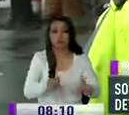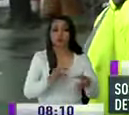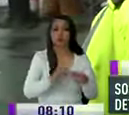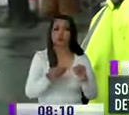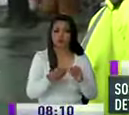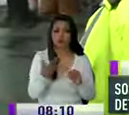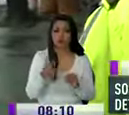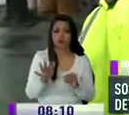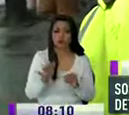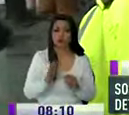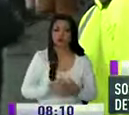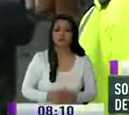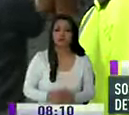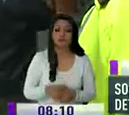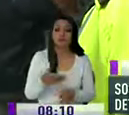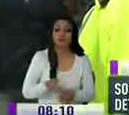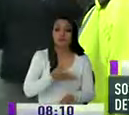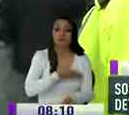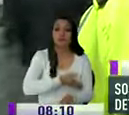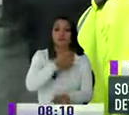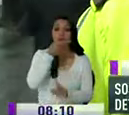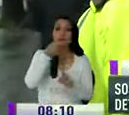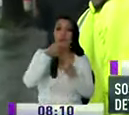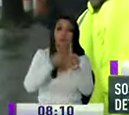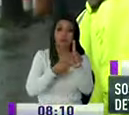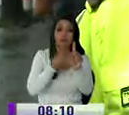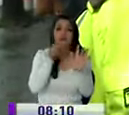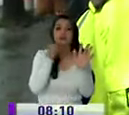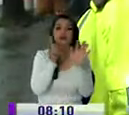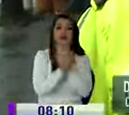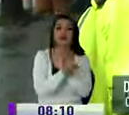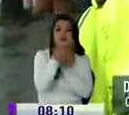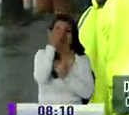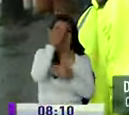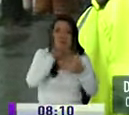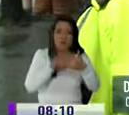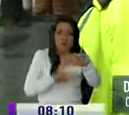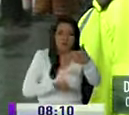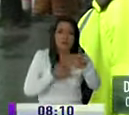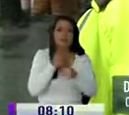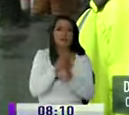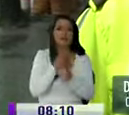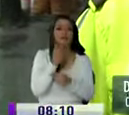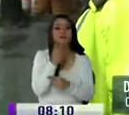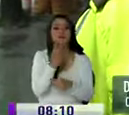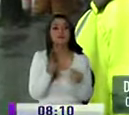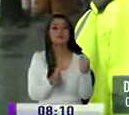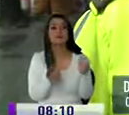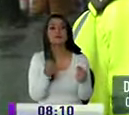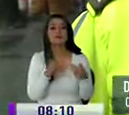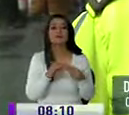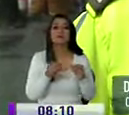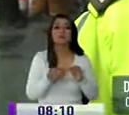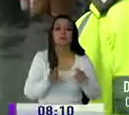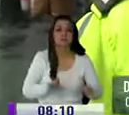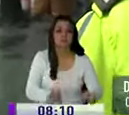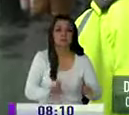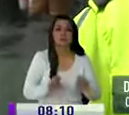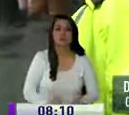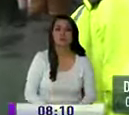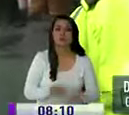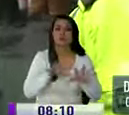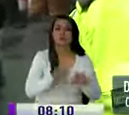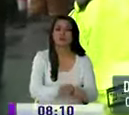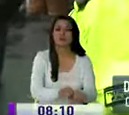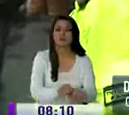Aproximadamente un mes habíamos recibido varias denuncias. Estábamos pendientes del tipo de vehículo y de la placa para poder interceptarle.